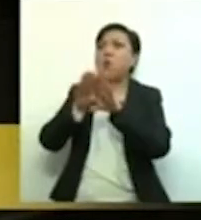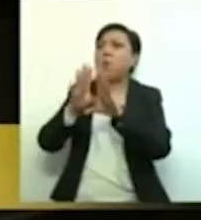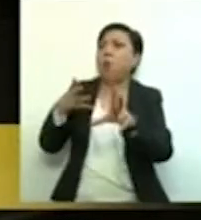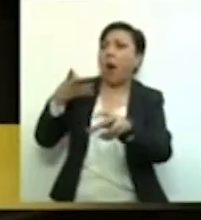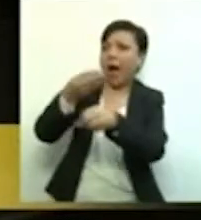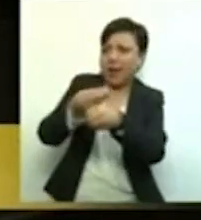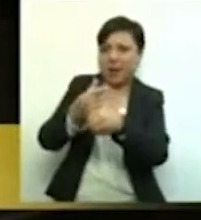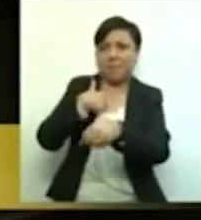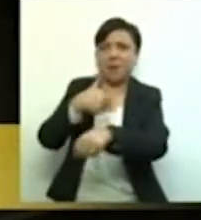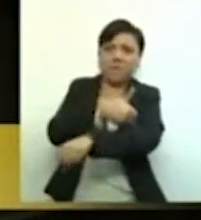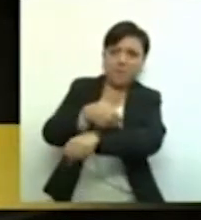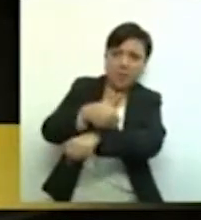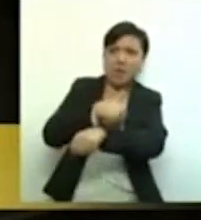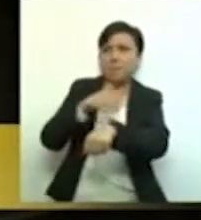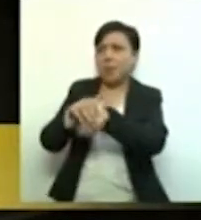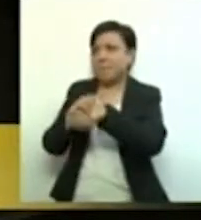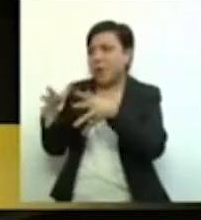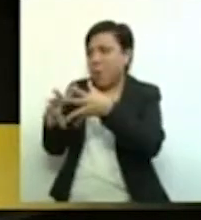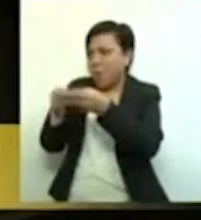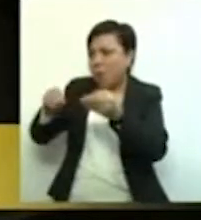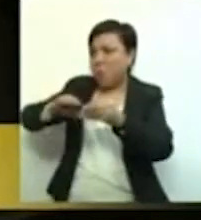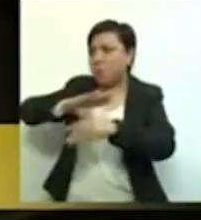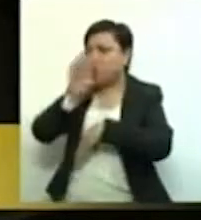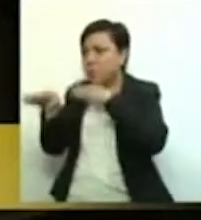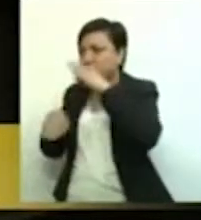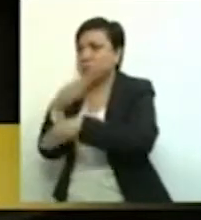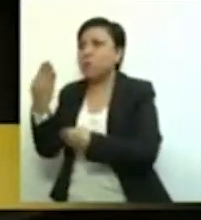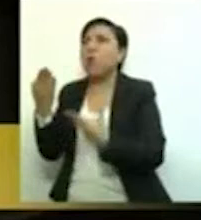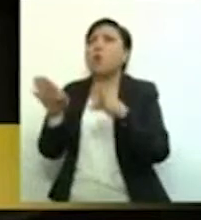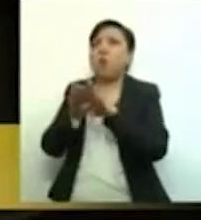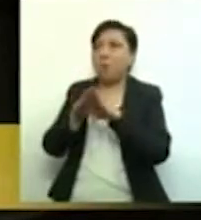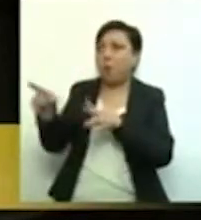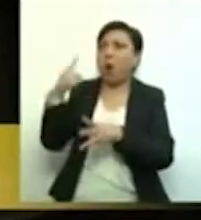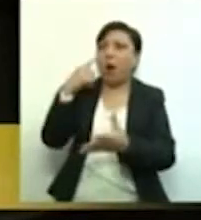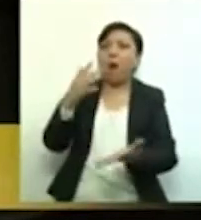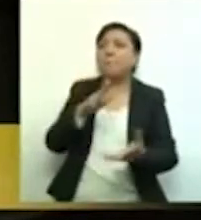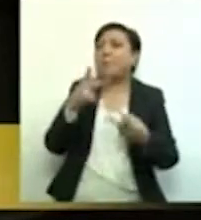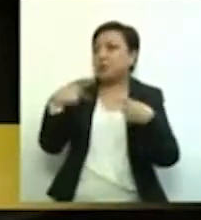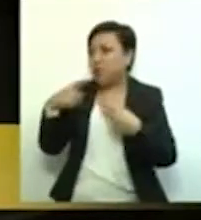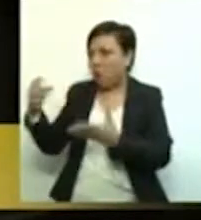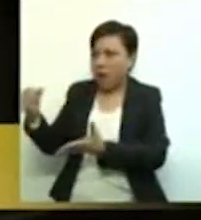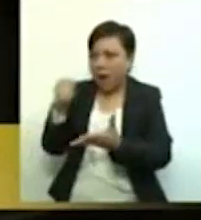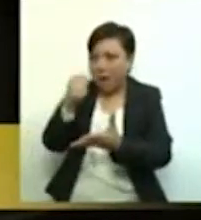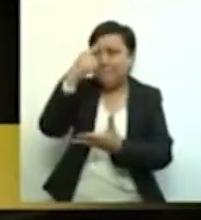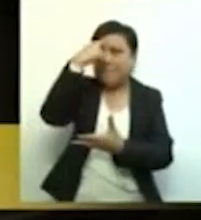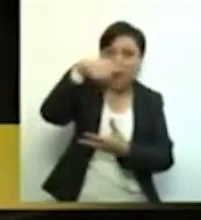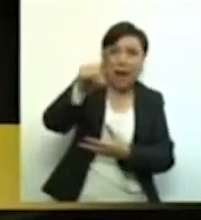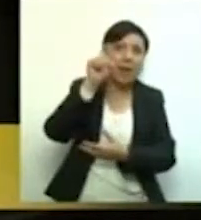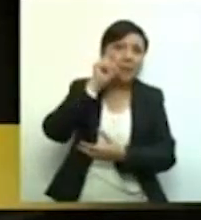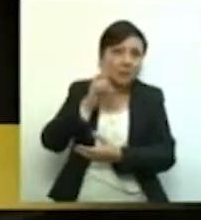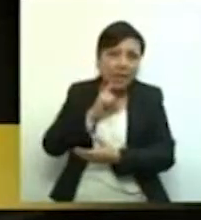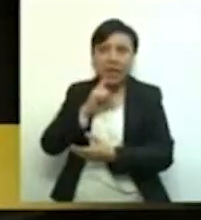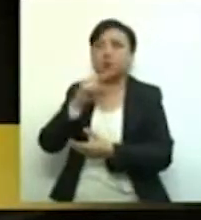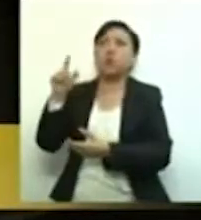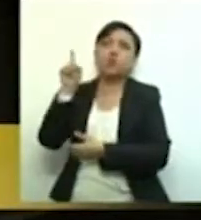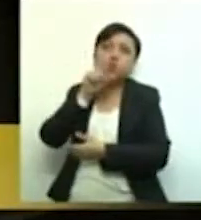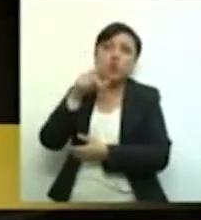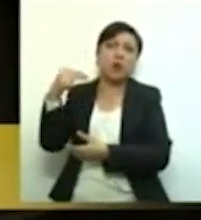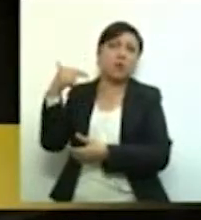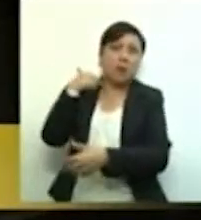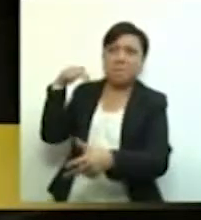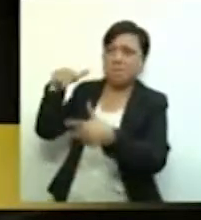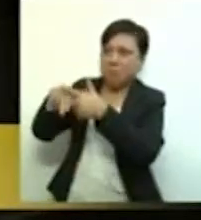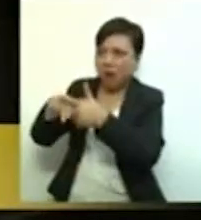daño a quienes han padecido delitos como desaparición forzada, trata de personas, violencia generalizada o feminicidios.